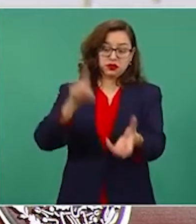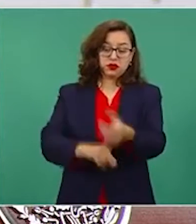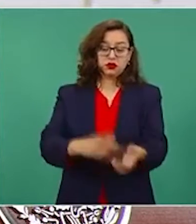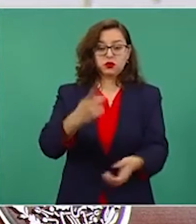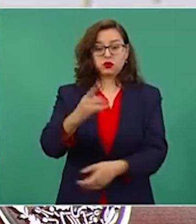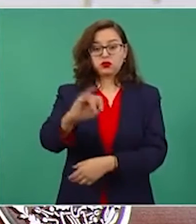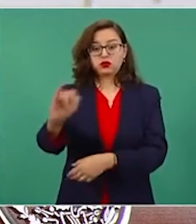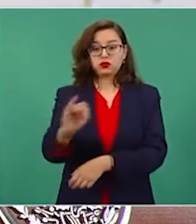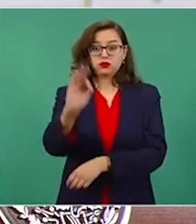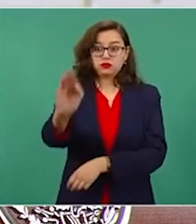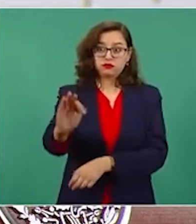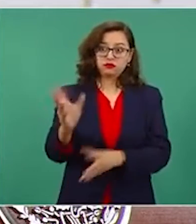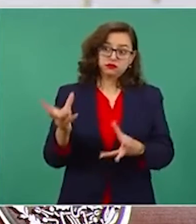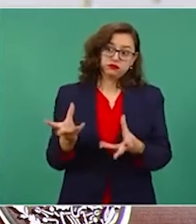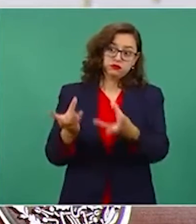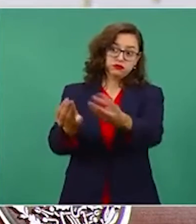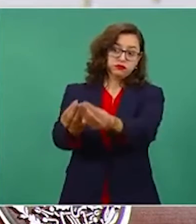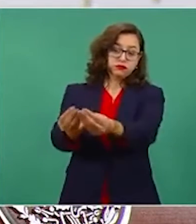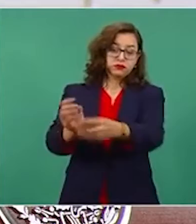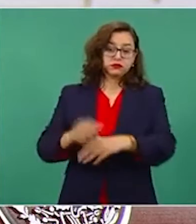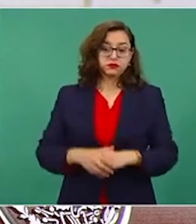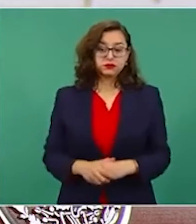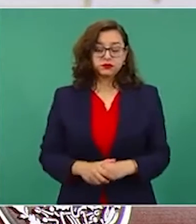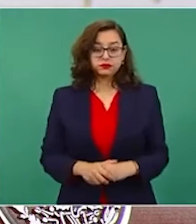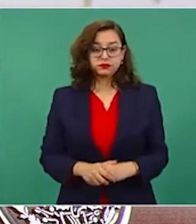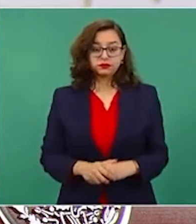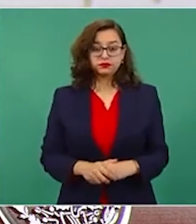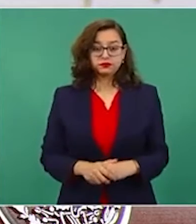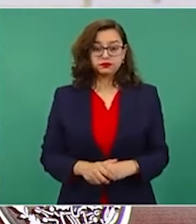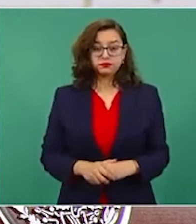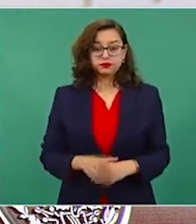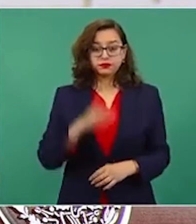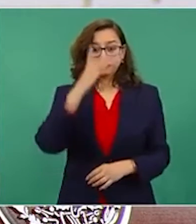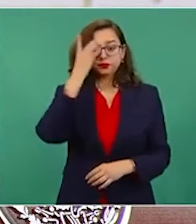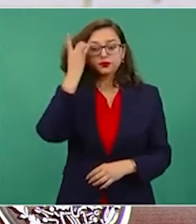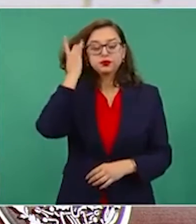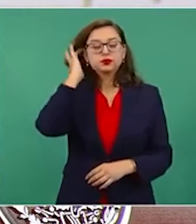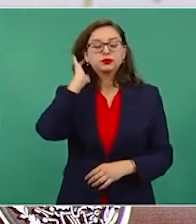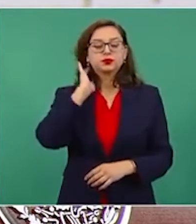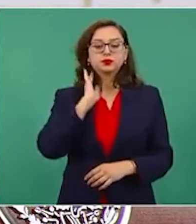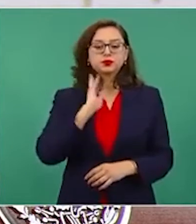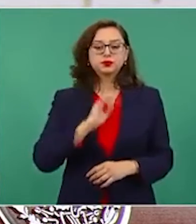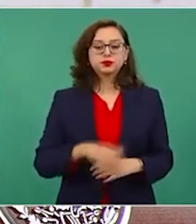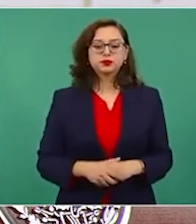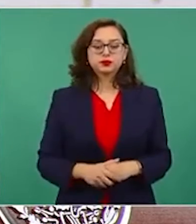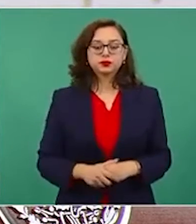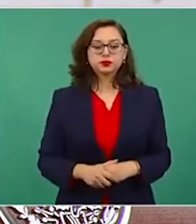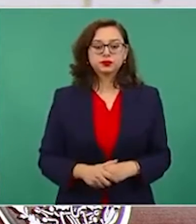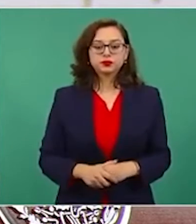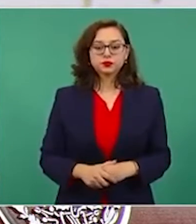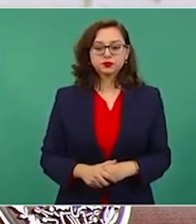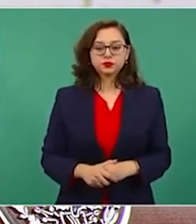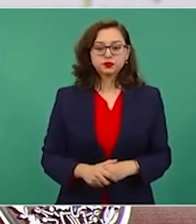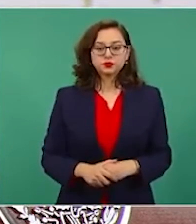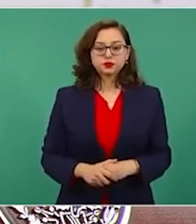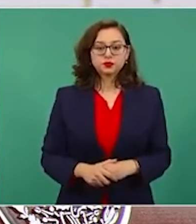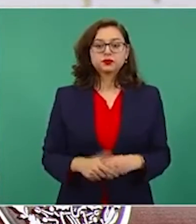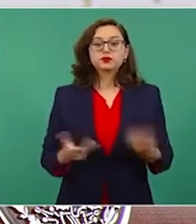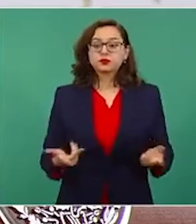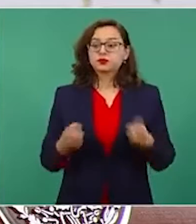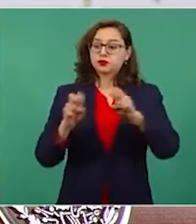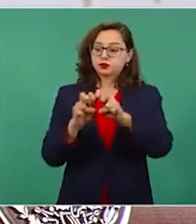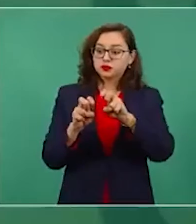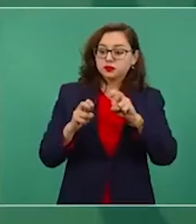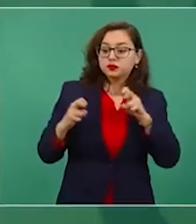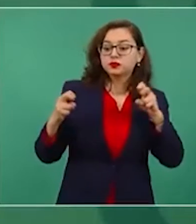los magistrados al Poder